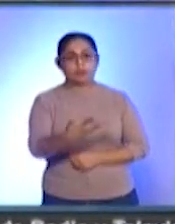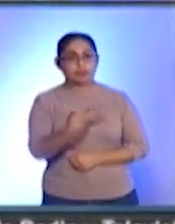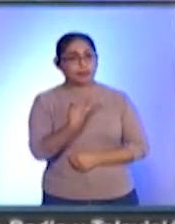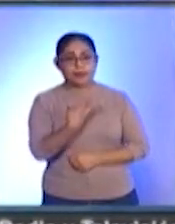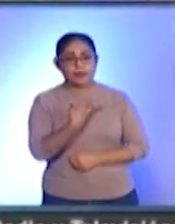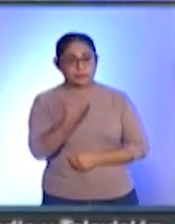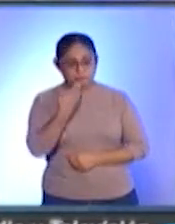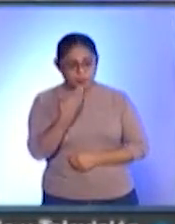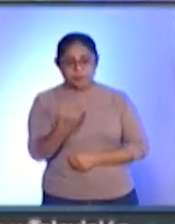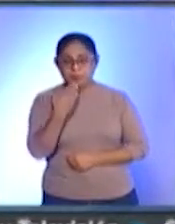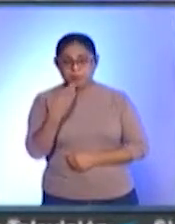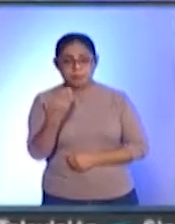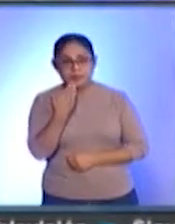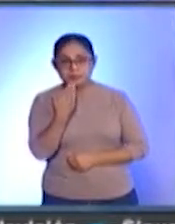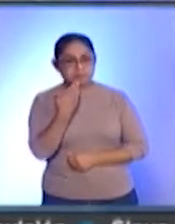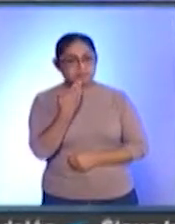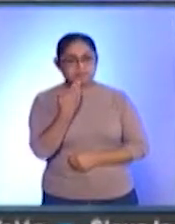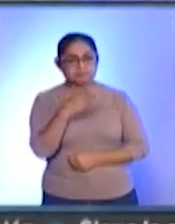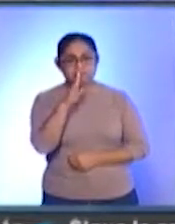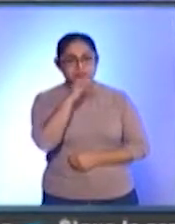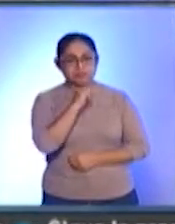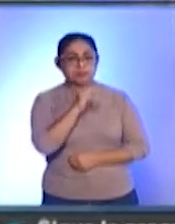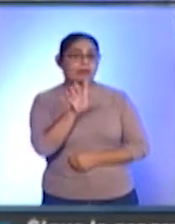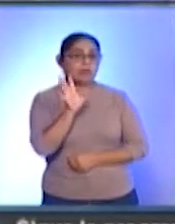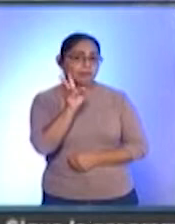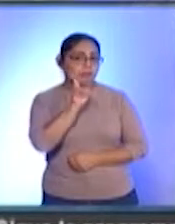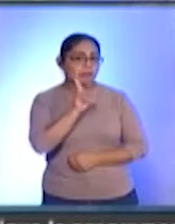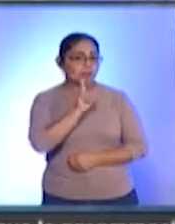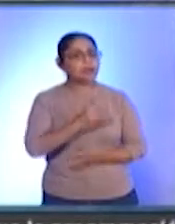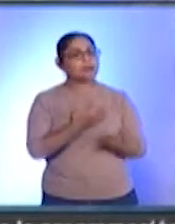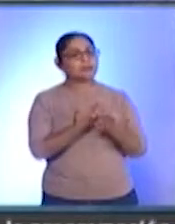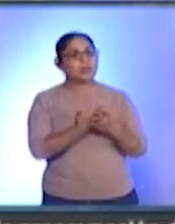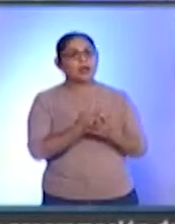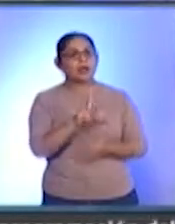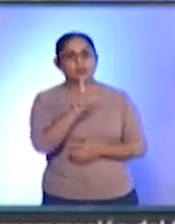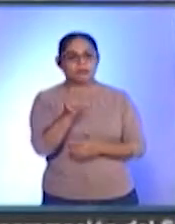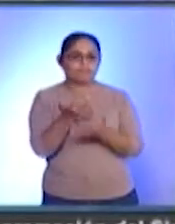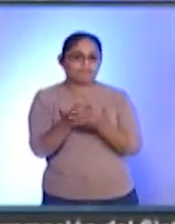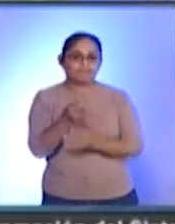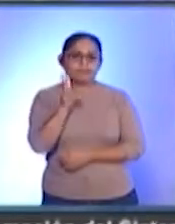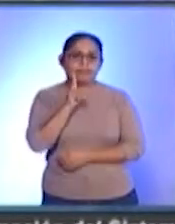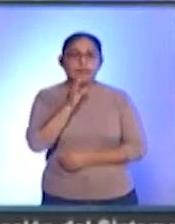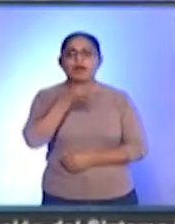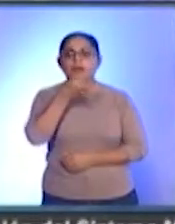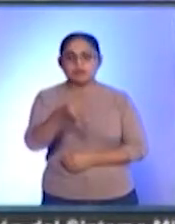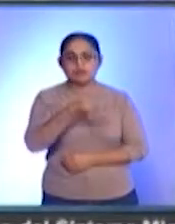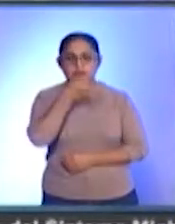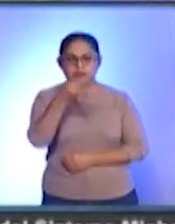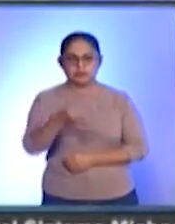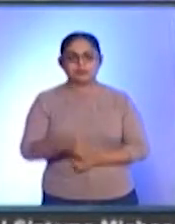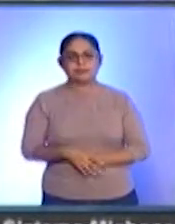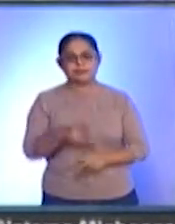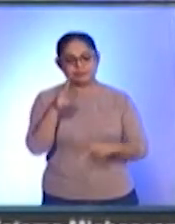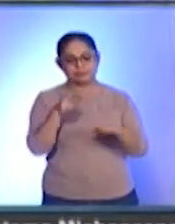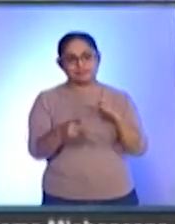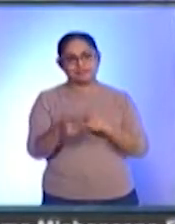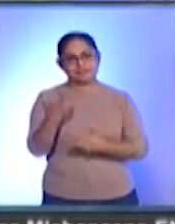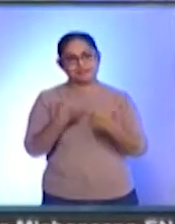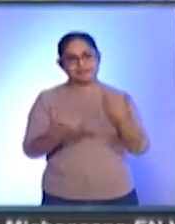condiciones, habrá desde lo que esperar y le estaremos dando información en este espacio. Hacemos una pausa,